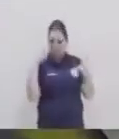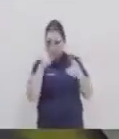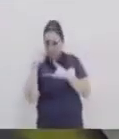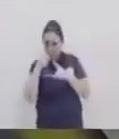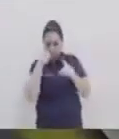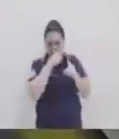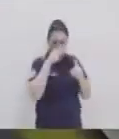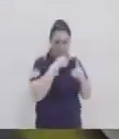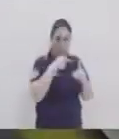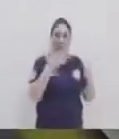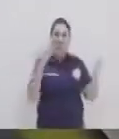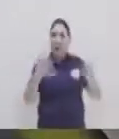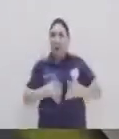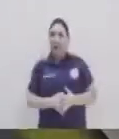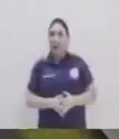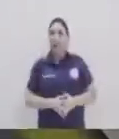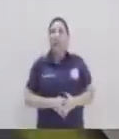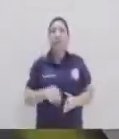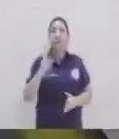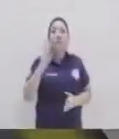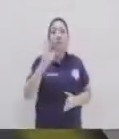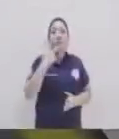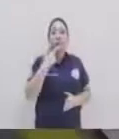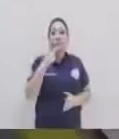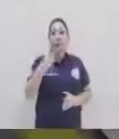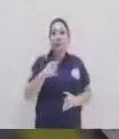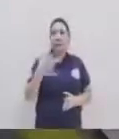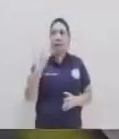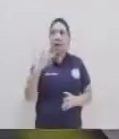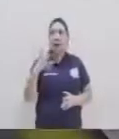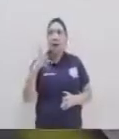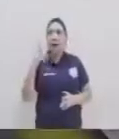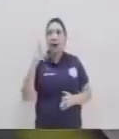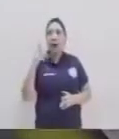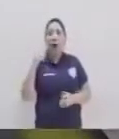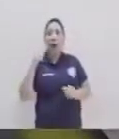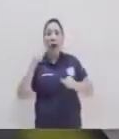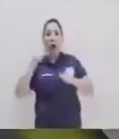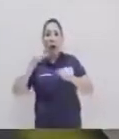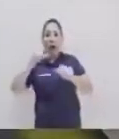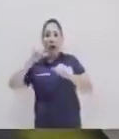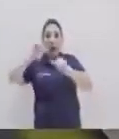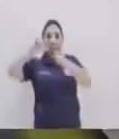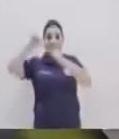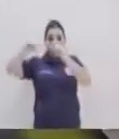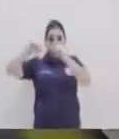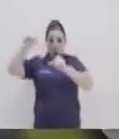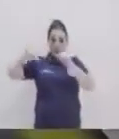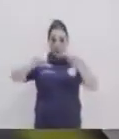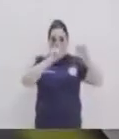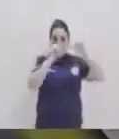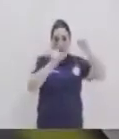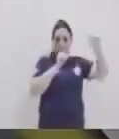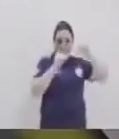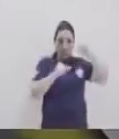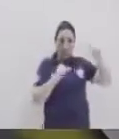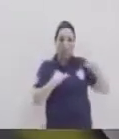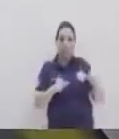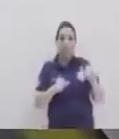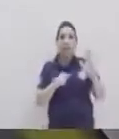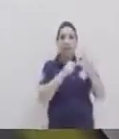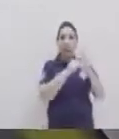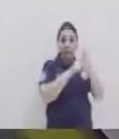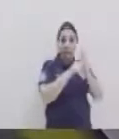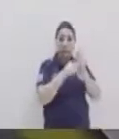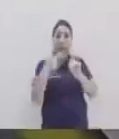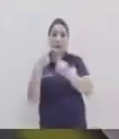identificar eso? lo identificamos simple y sencillamente con los números de átomos el átomo el limón tiene parte negativa y